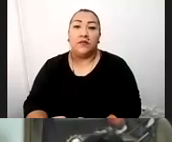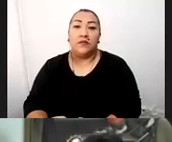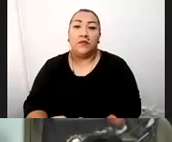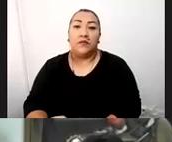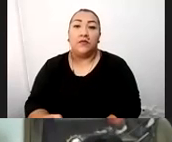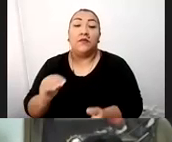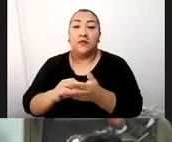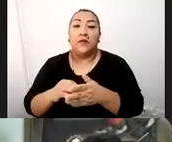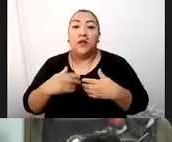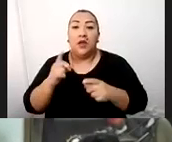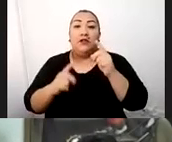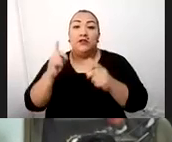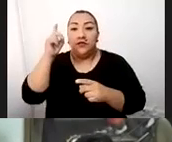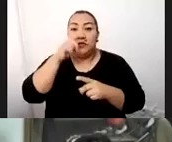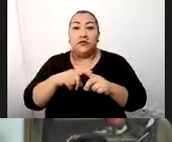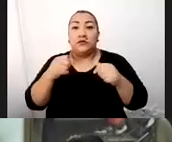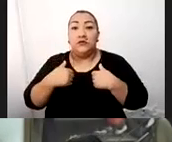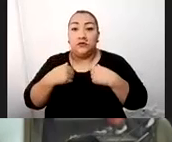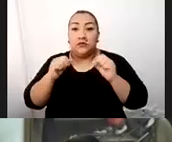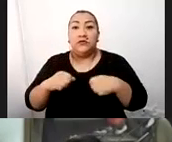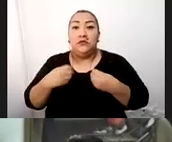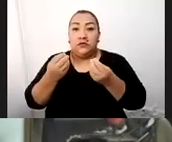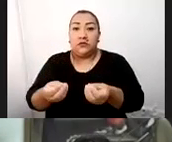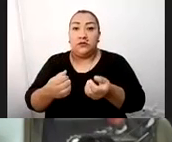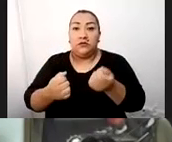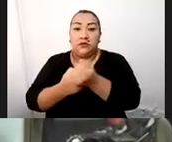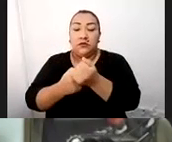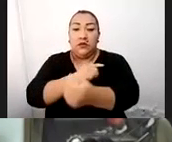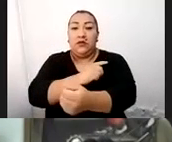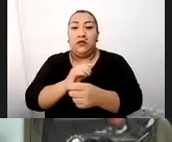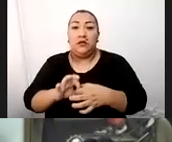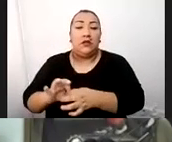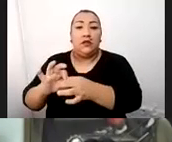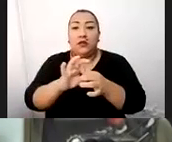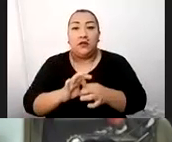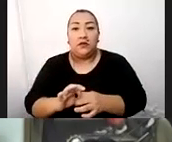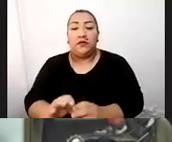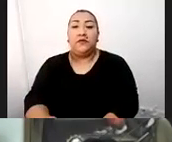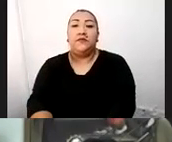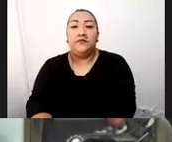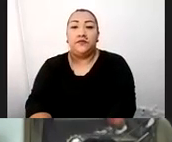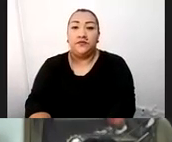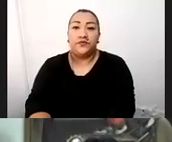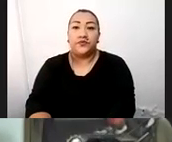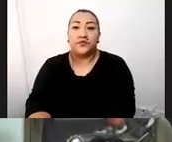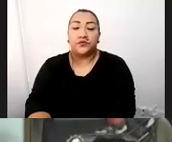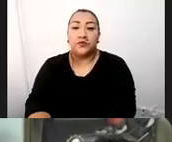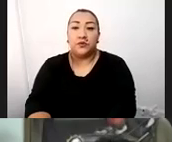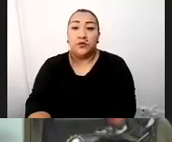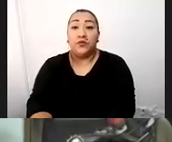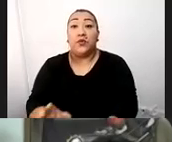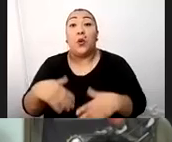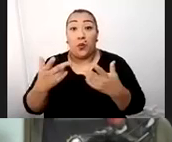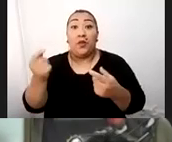nosotros vamos a fortalecer esto para que se pueda significar. Van a poder también encontrar toda la información si vienen con sus vehículos, van a encontrar dónde